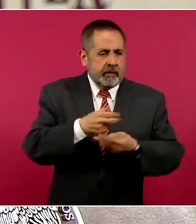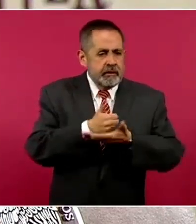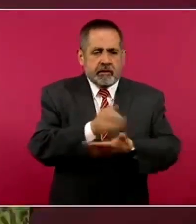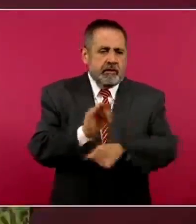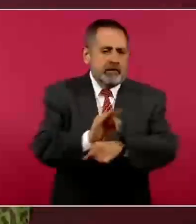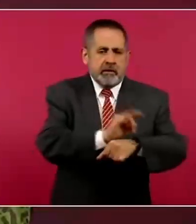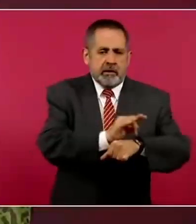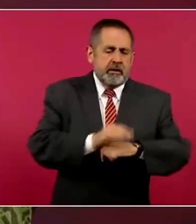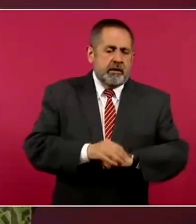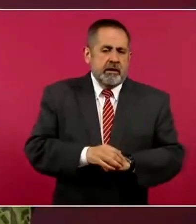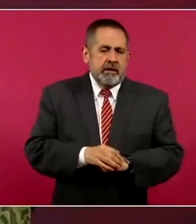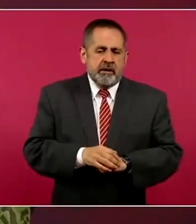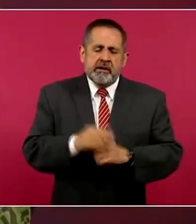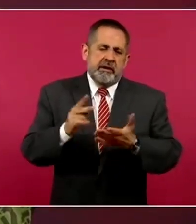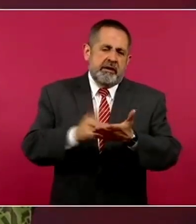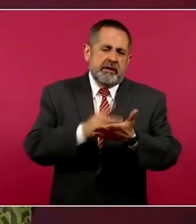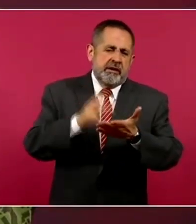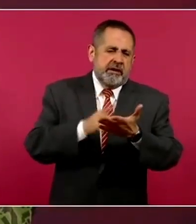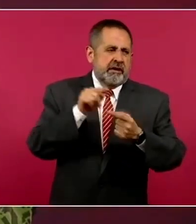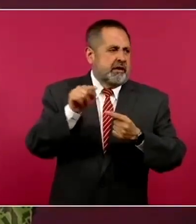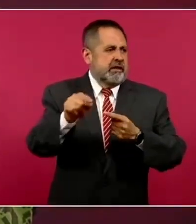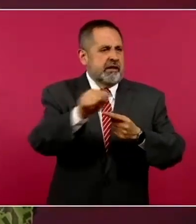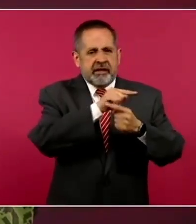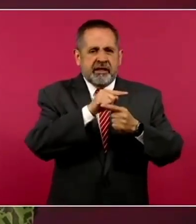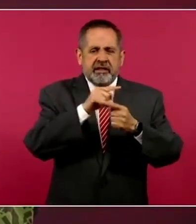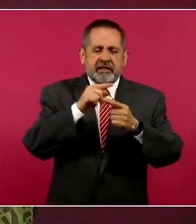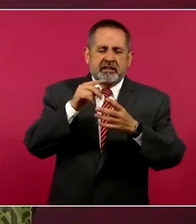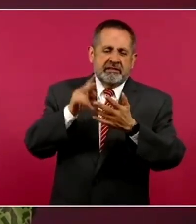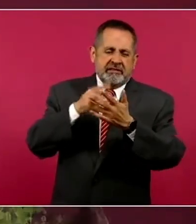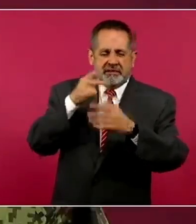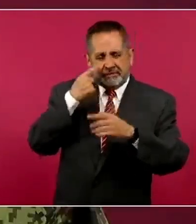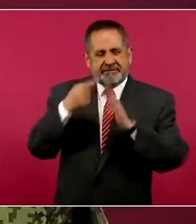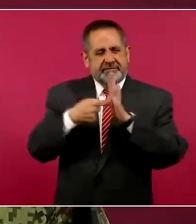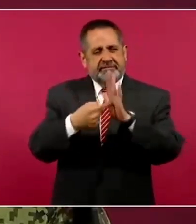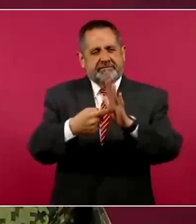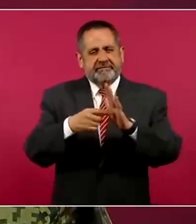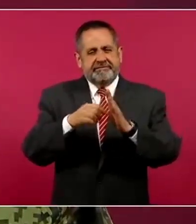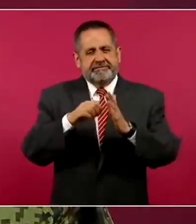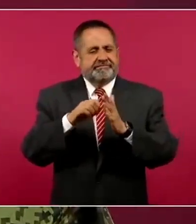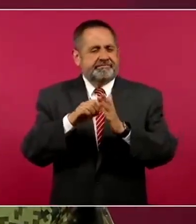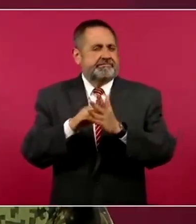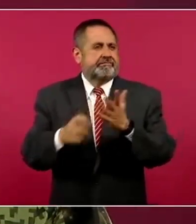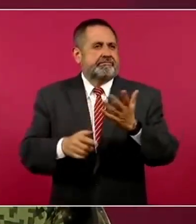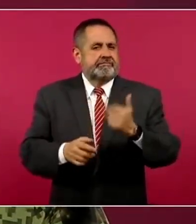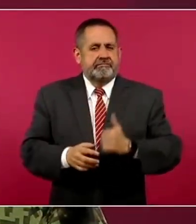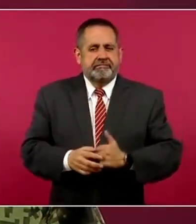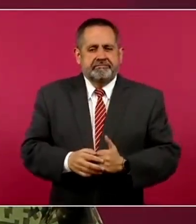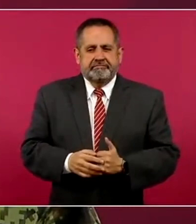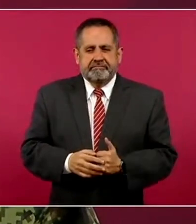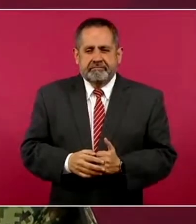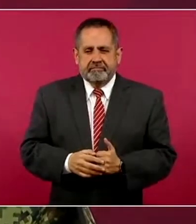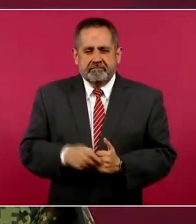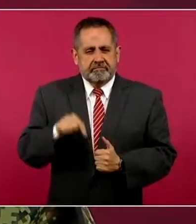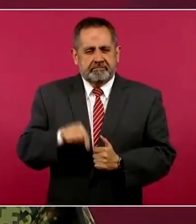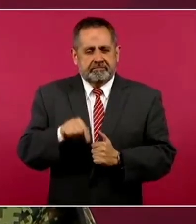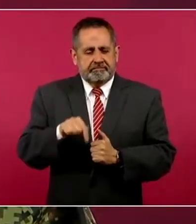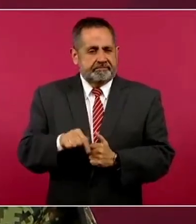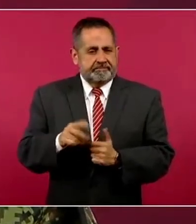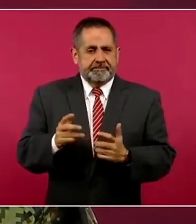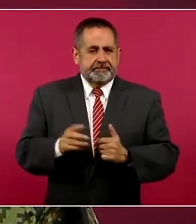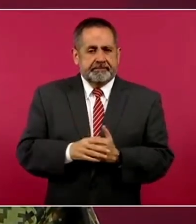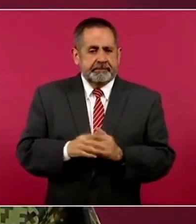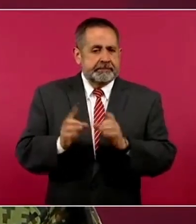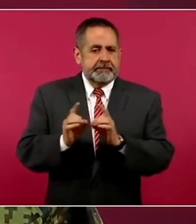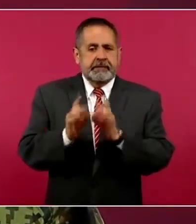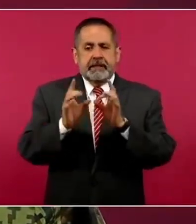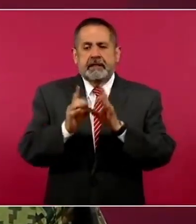muchos casos que se han presentado aquí de situaciones que